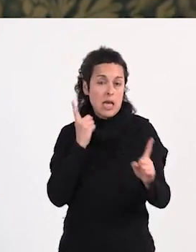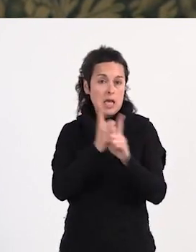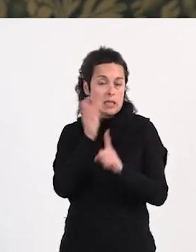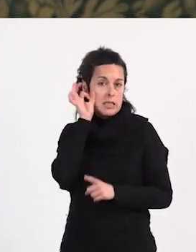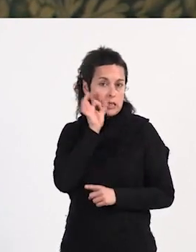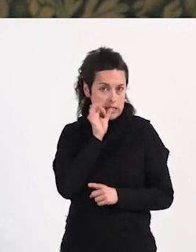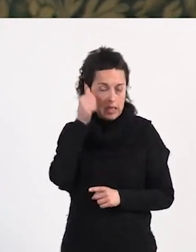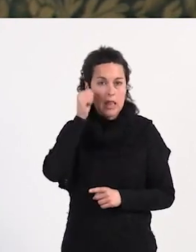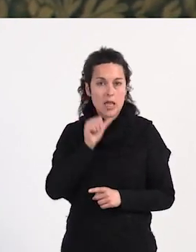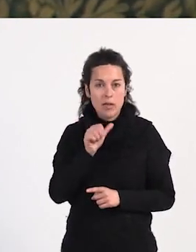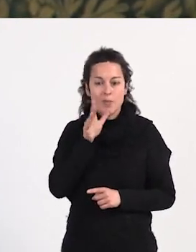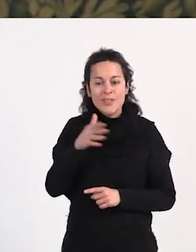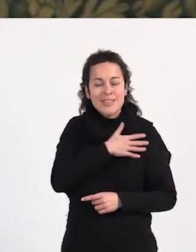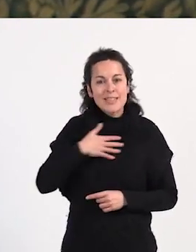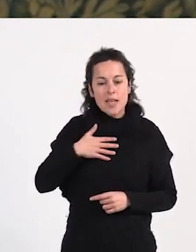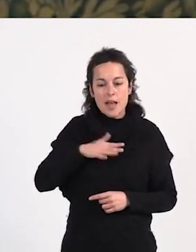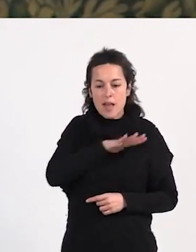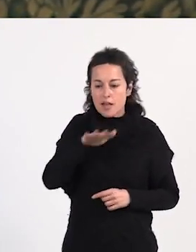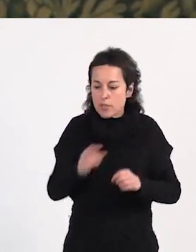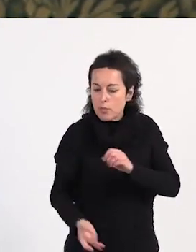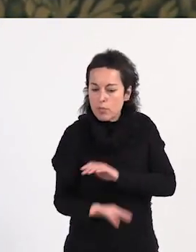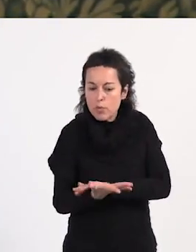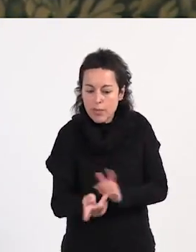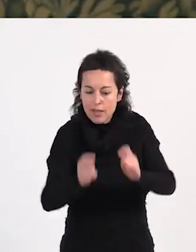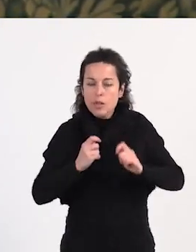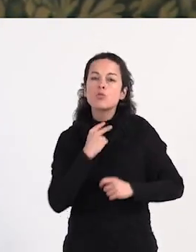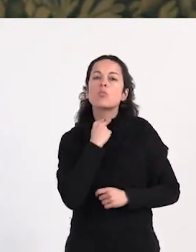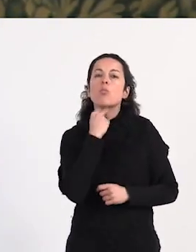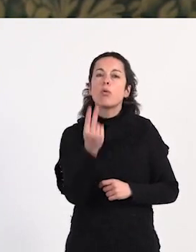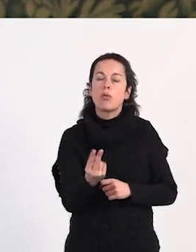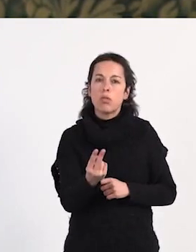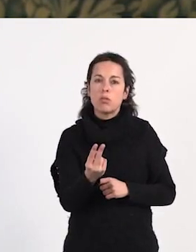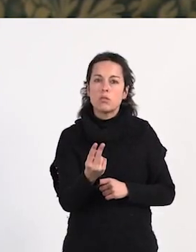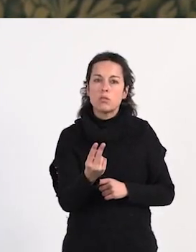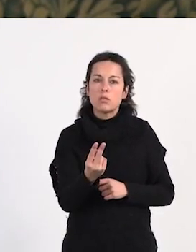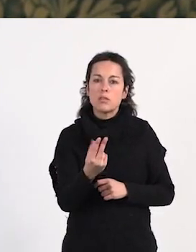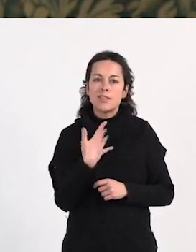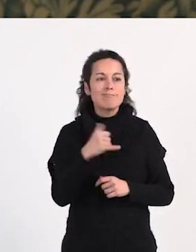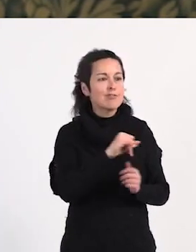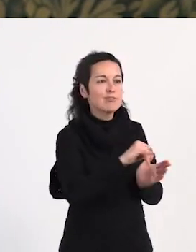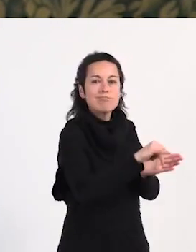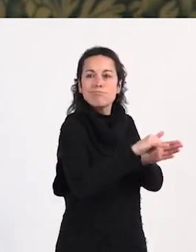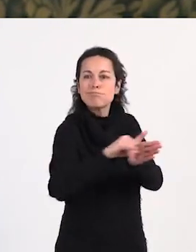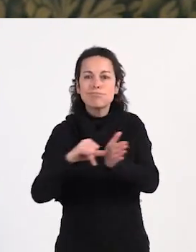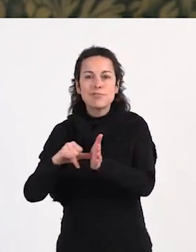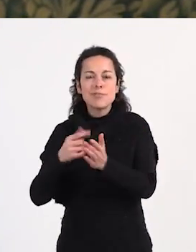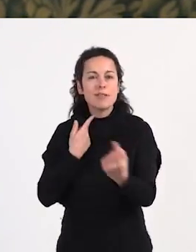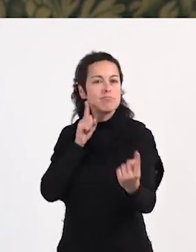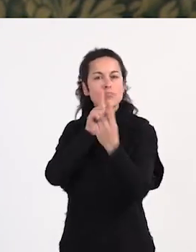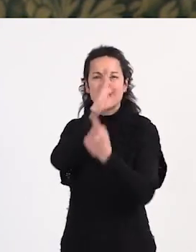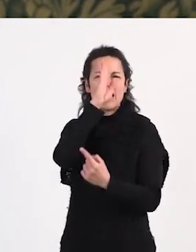por construir espacio para darnos voz y poder acercarnos a ustedes en primera persona.